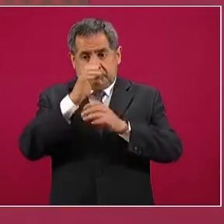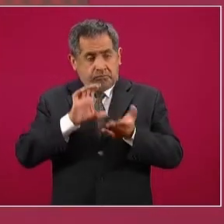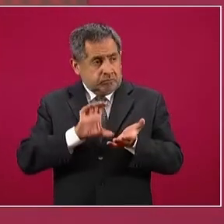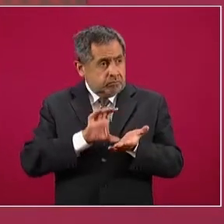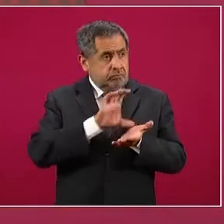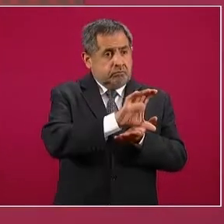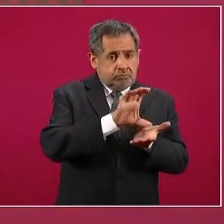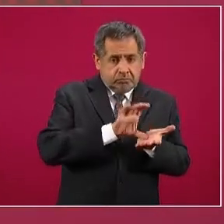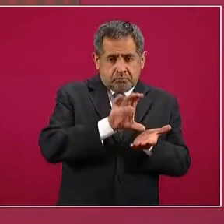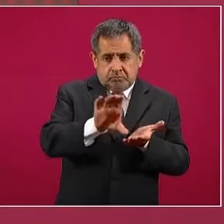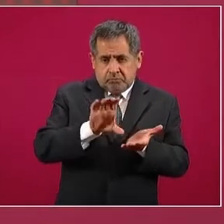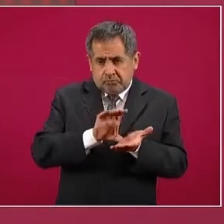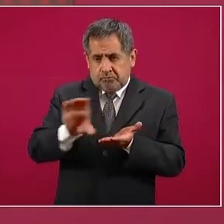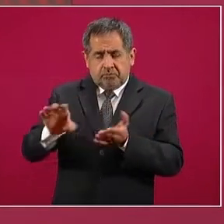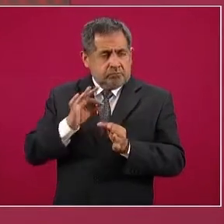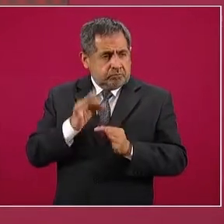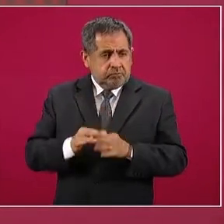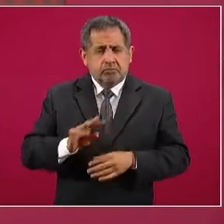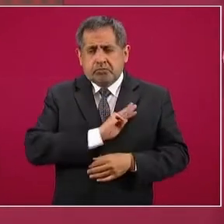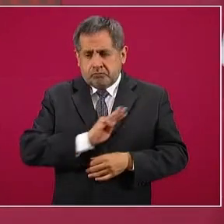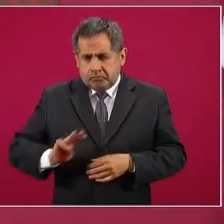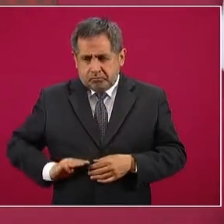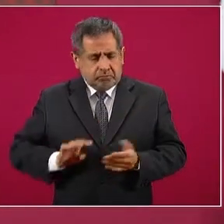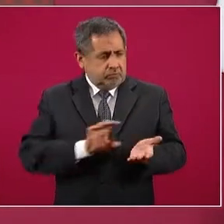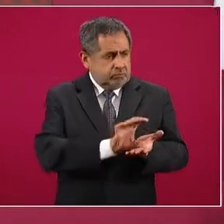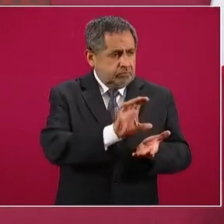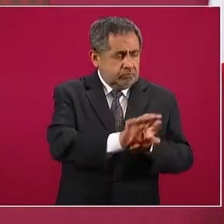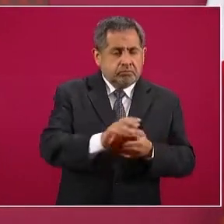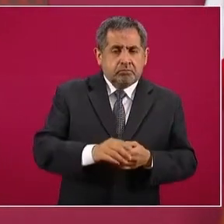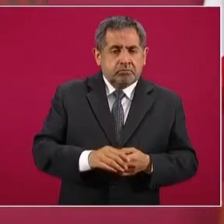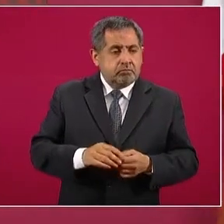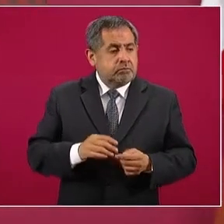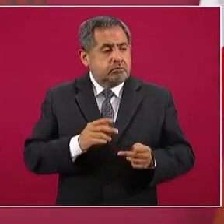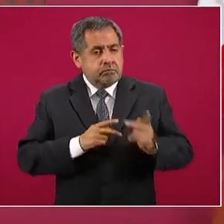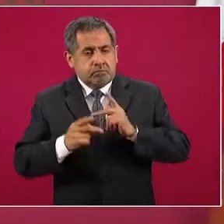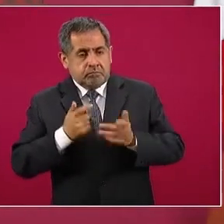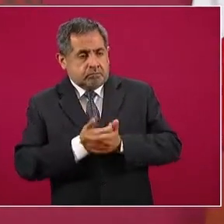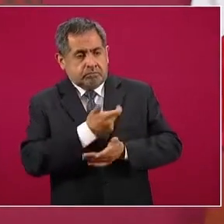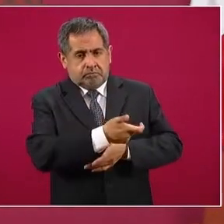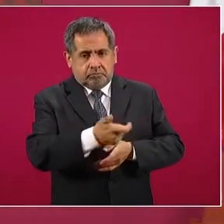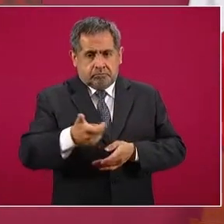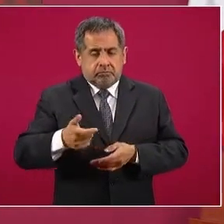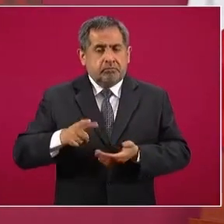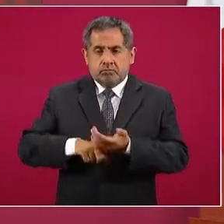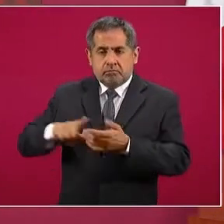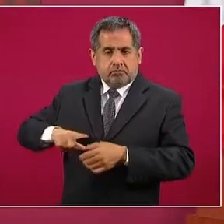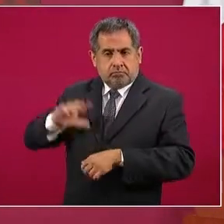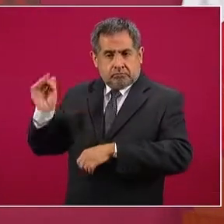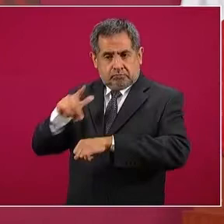municipios, se paga a los proveedores. Me refiero al gobierno federal.